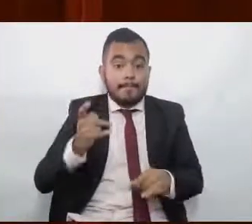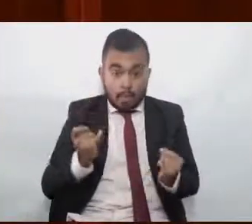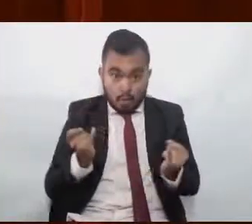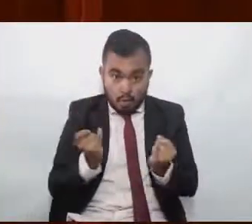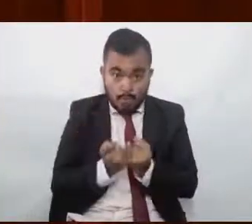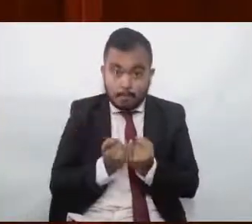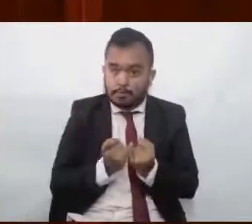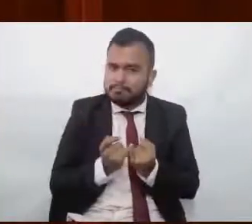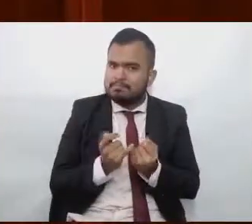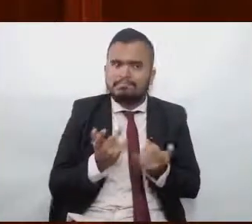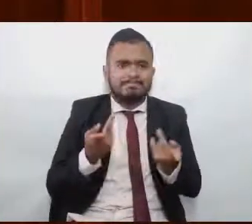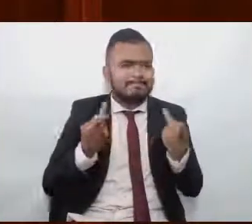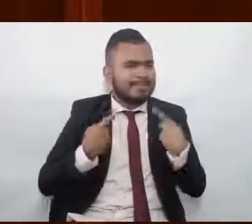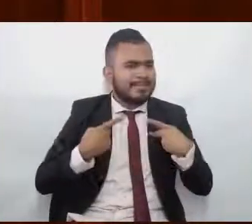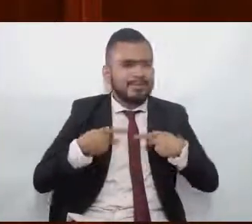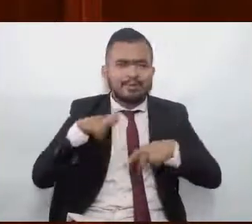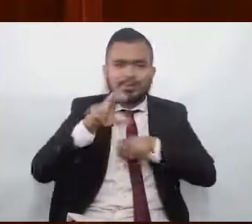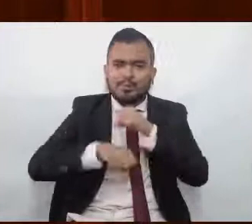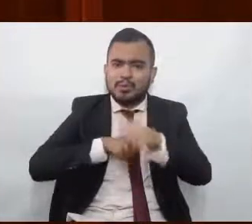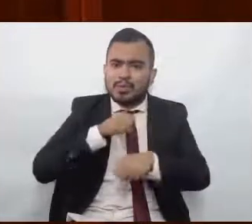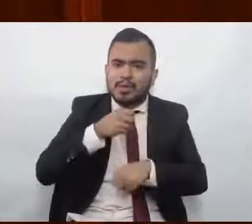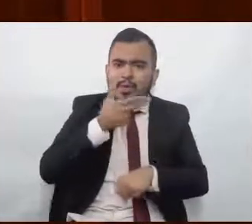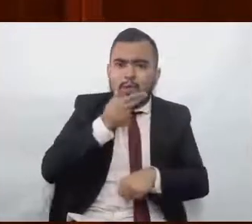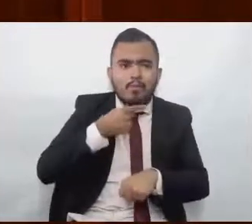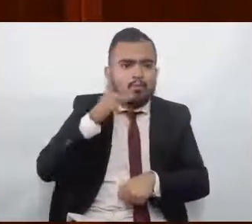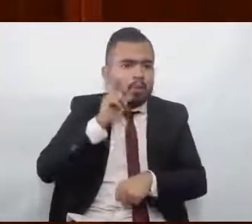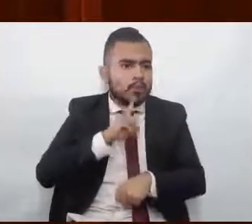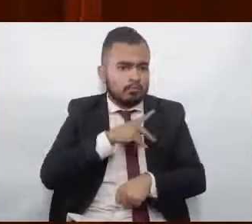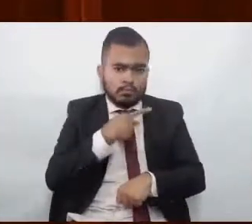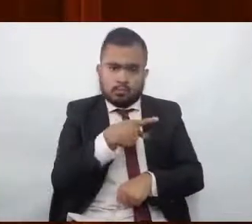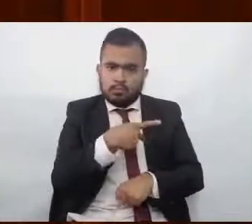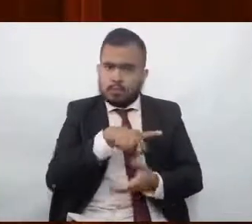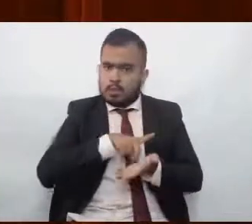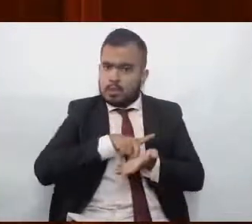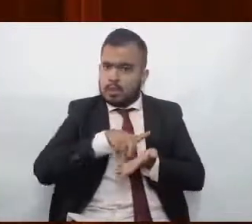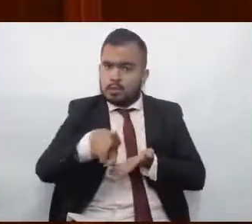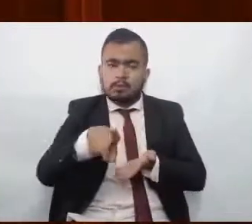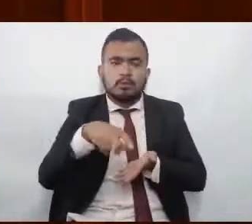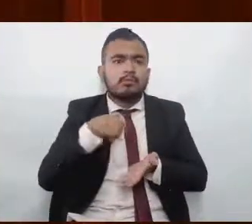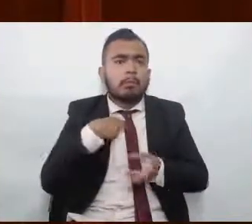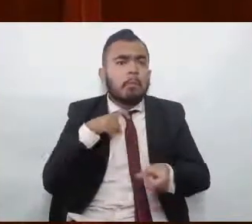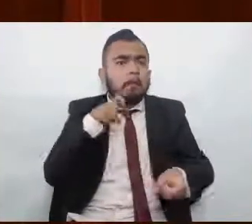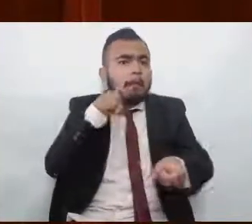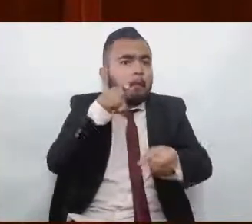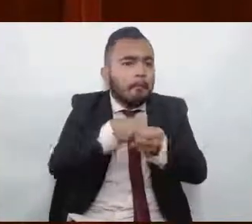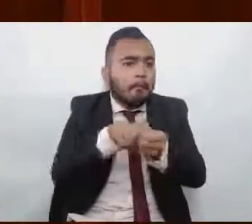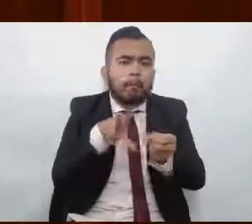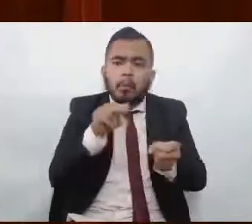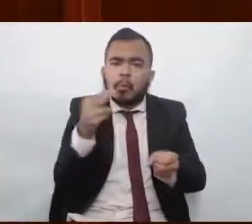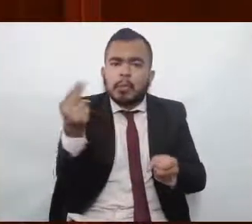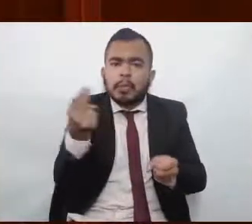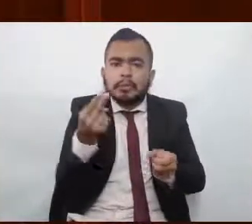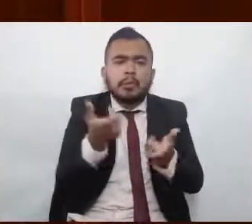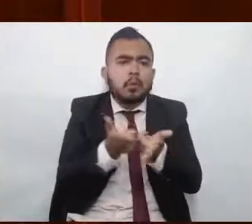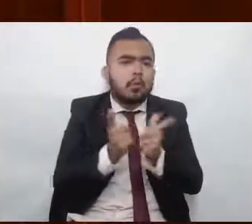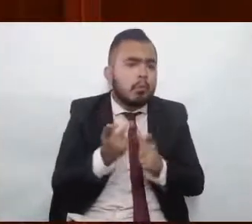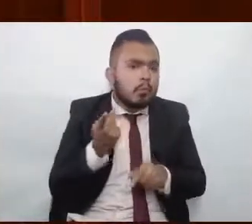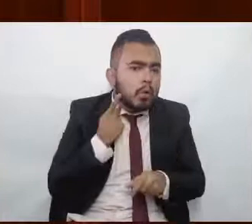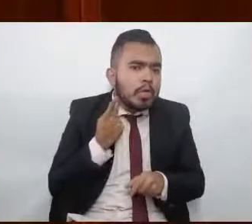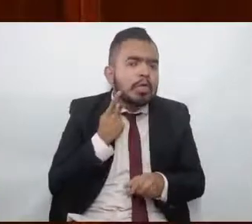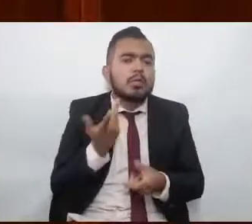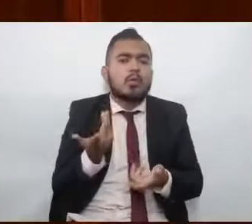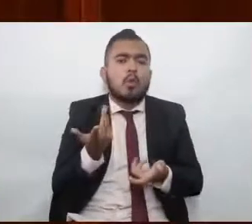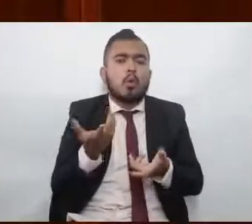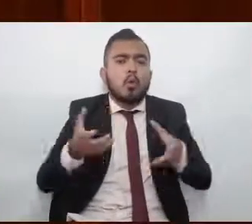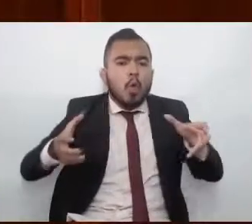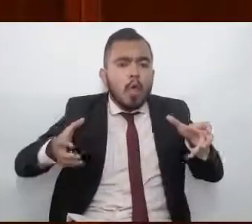también puede ejercer su derecho sin pertenecer a ningún color, a ningún partido, a ningún gremio, porque está establecido en la